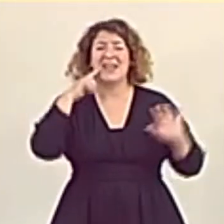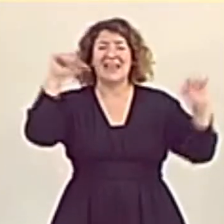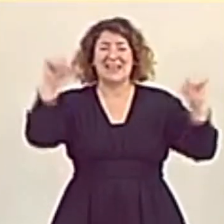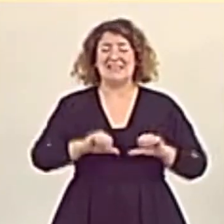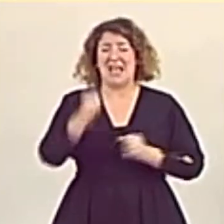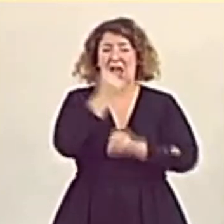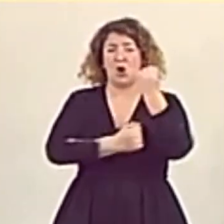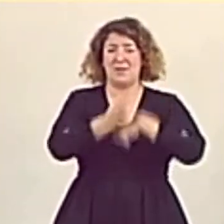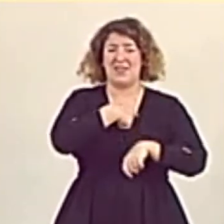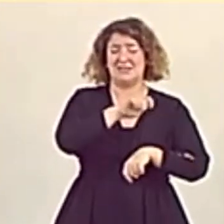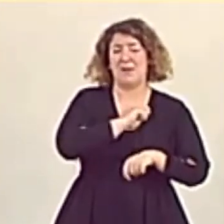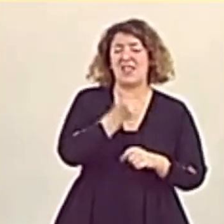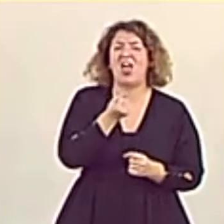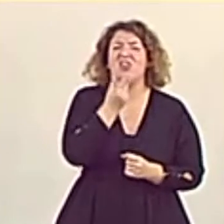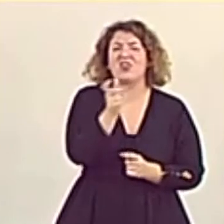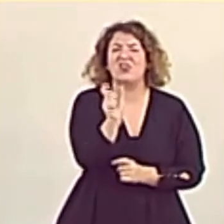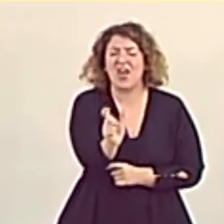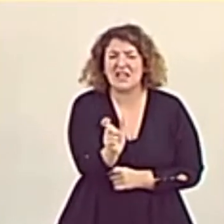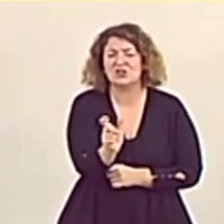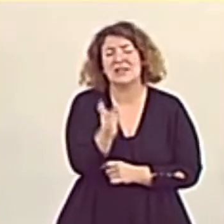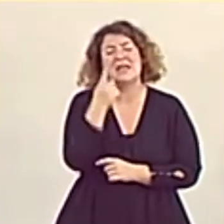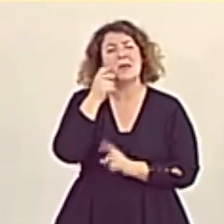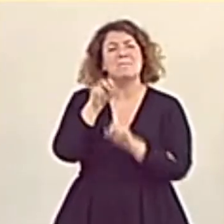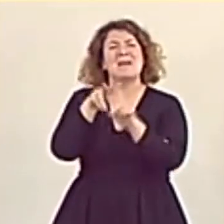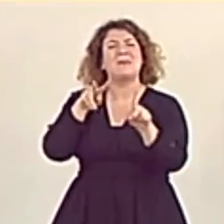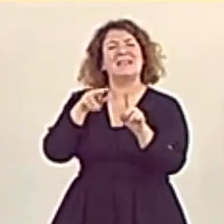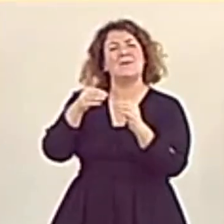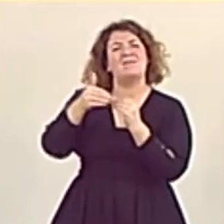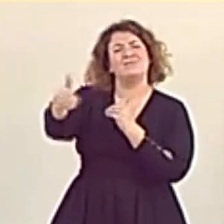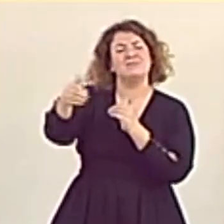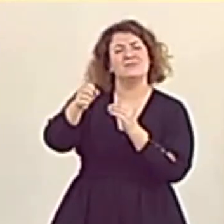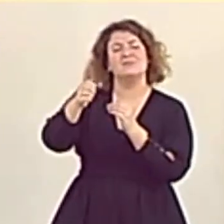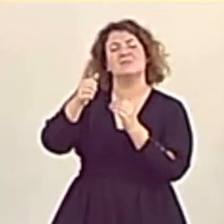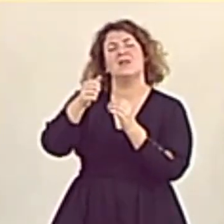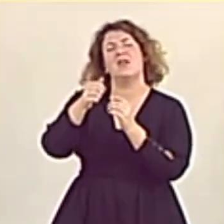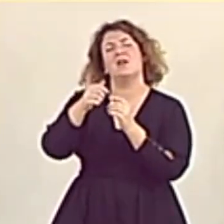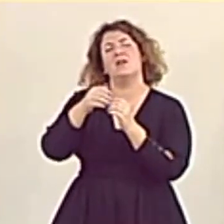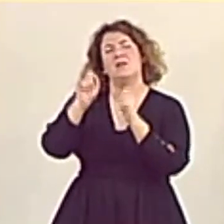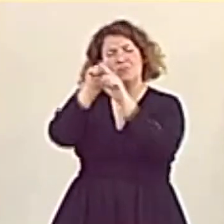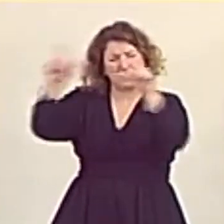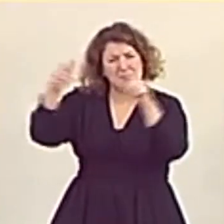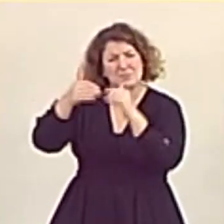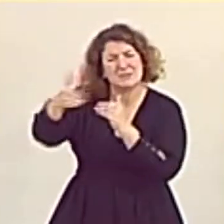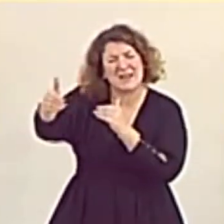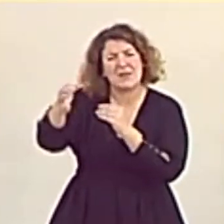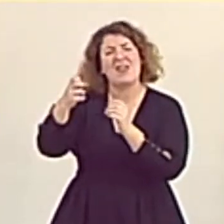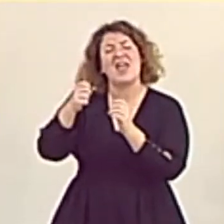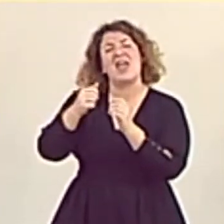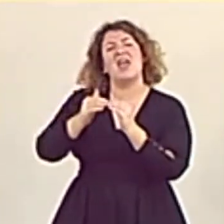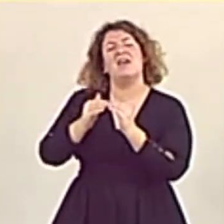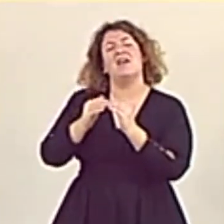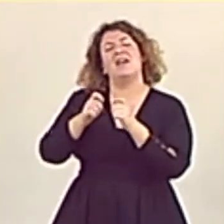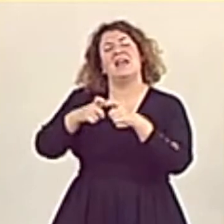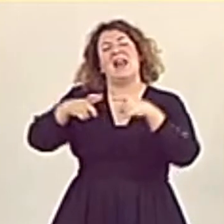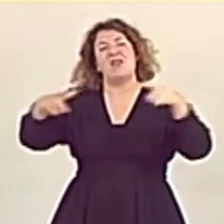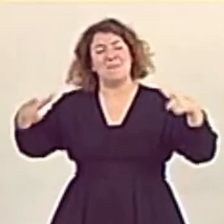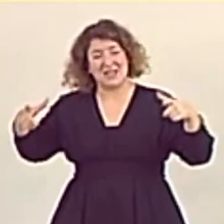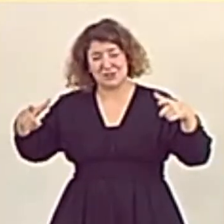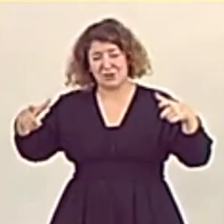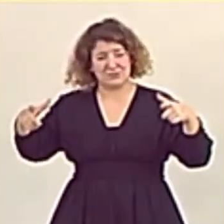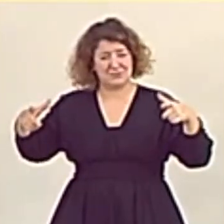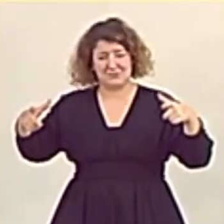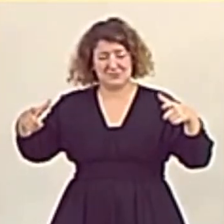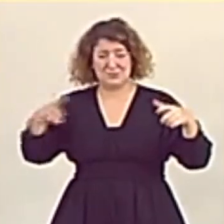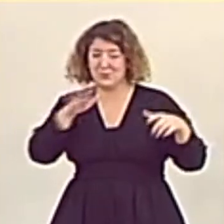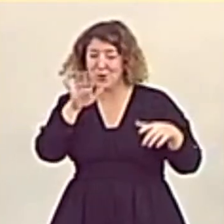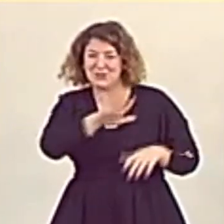económica de España y a las perspectivas de crecimiento. Su planteamiento sobre los presupuestos, señora Montero, es tan